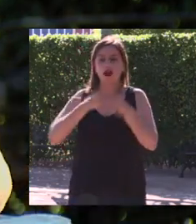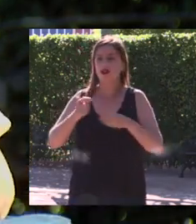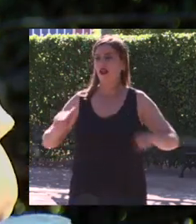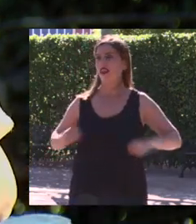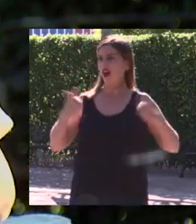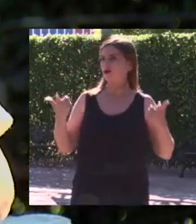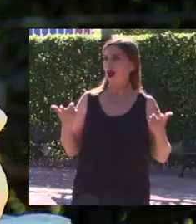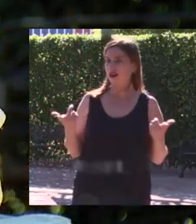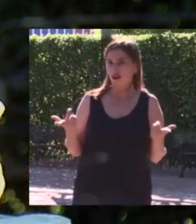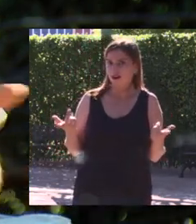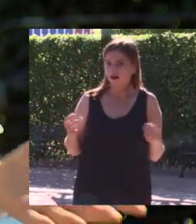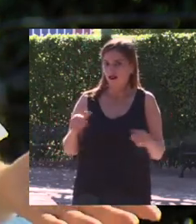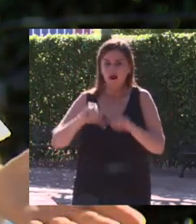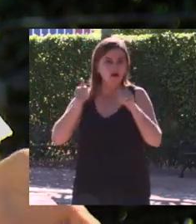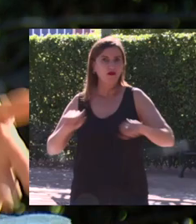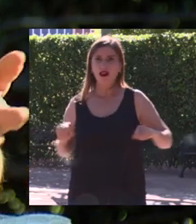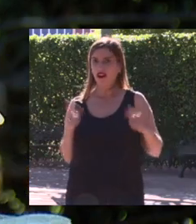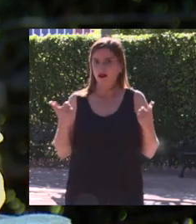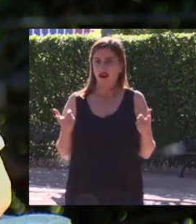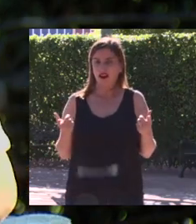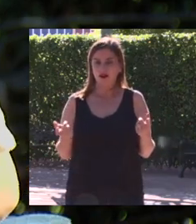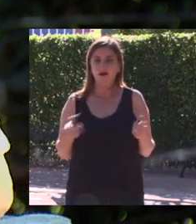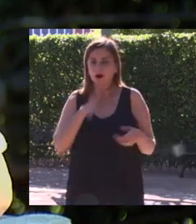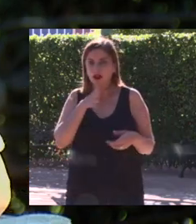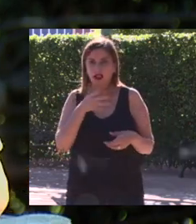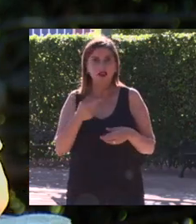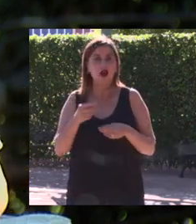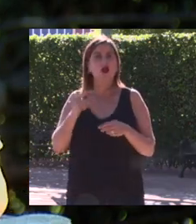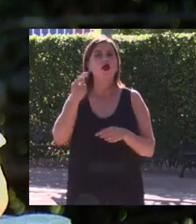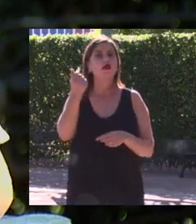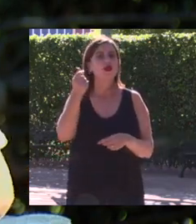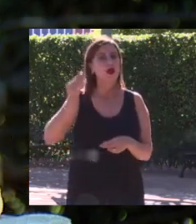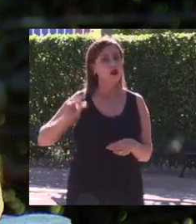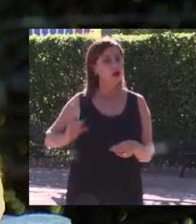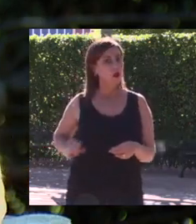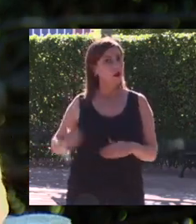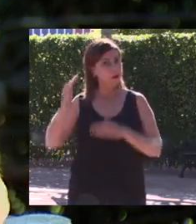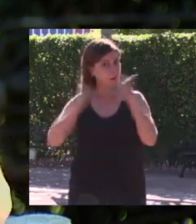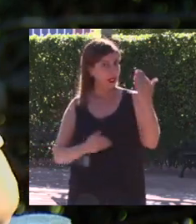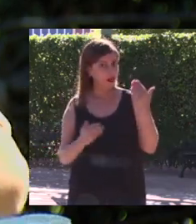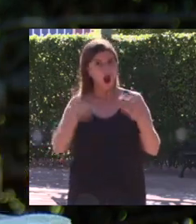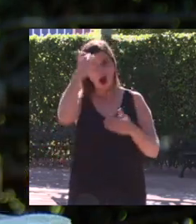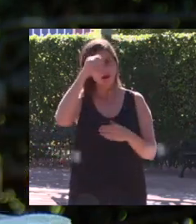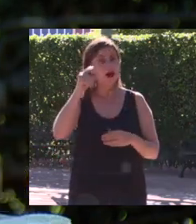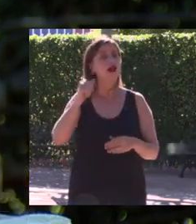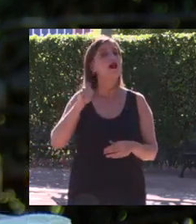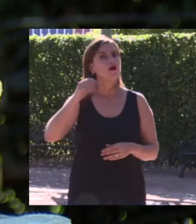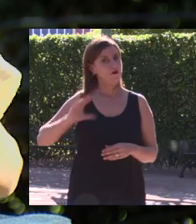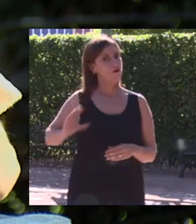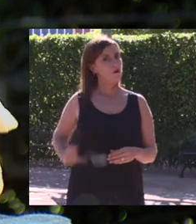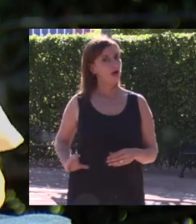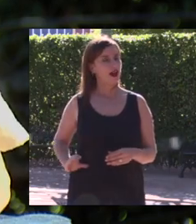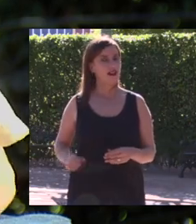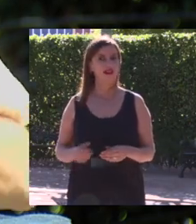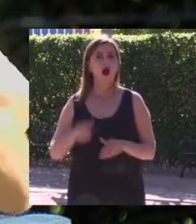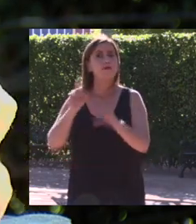además sabe que lo tiene que hacer porque probablemente está ganando menos dinero que ese hombre en esa carrera profesional no vaya a tener